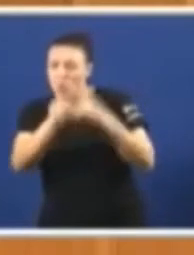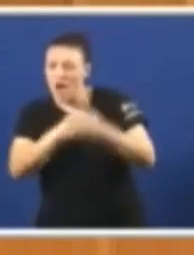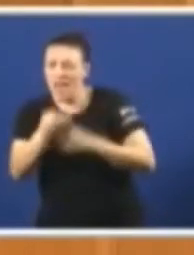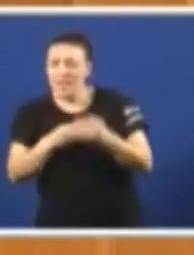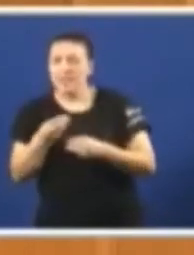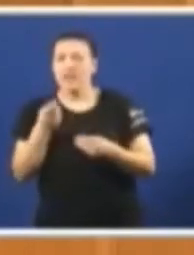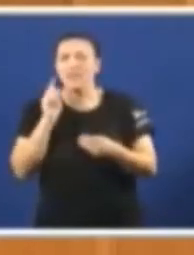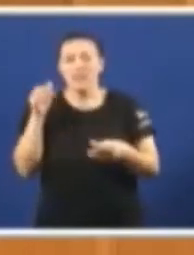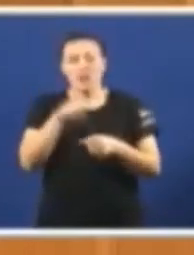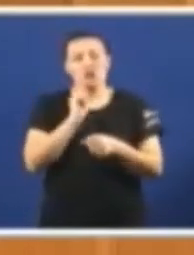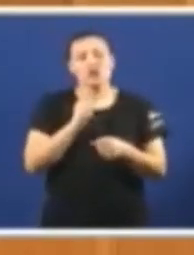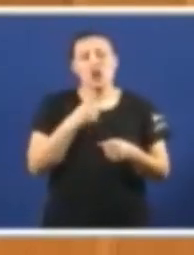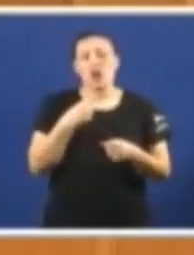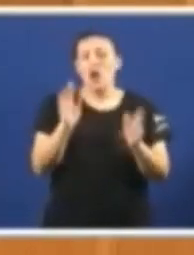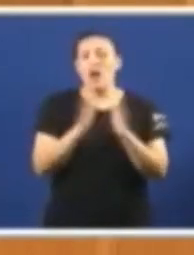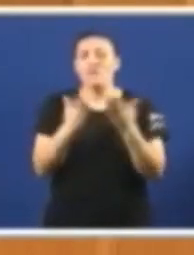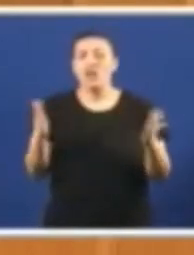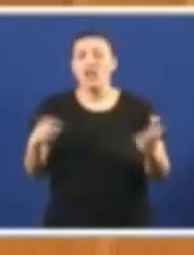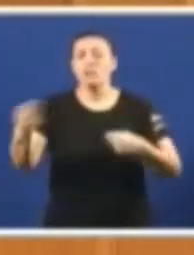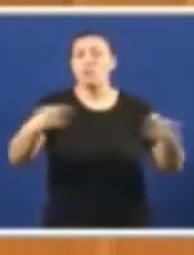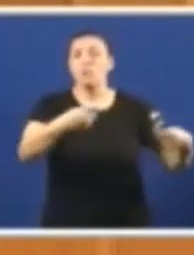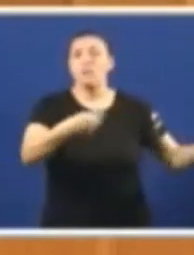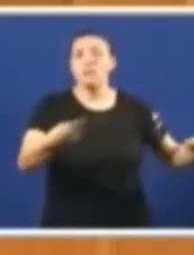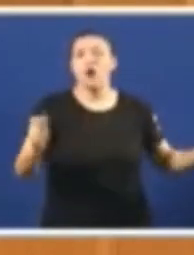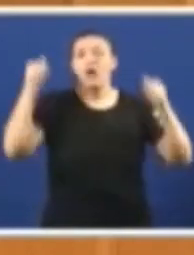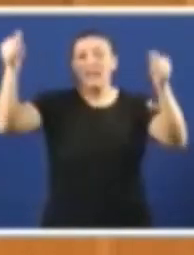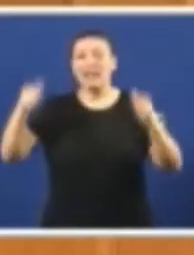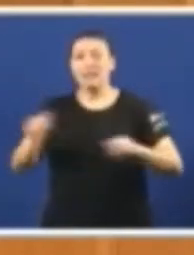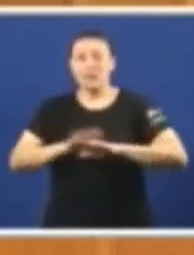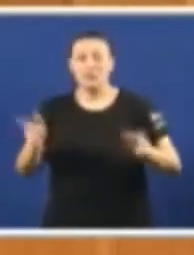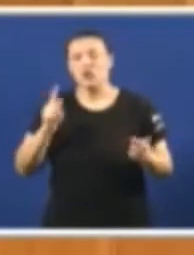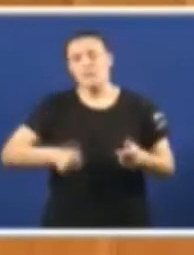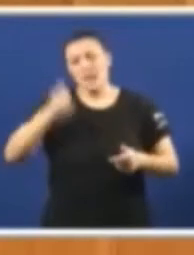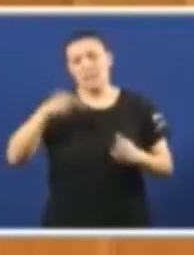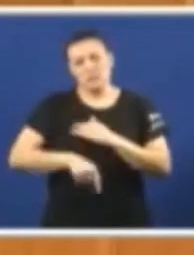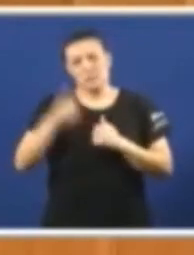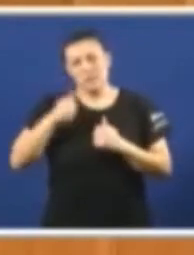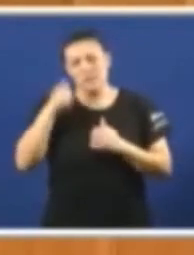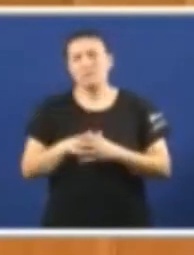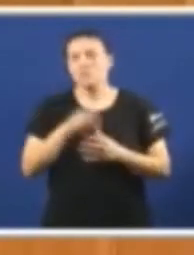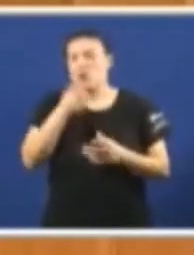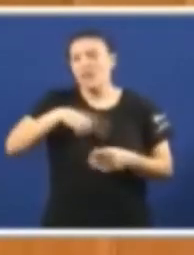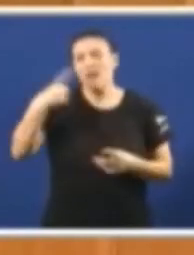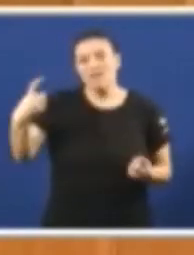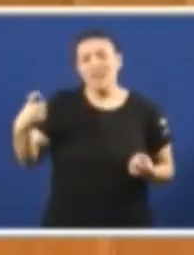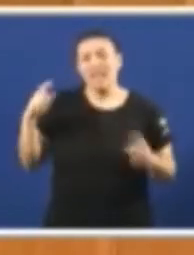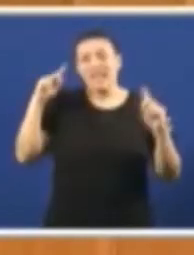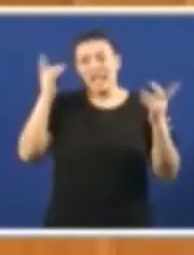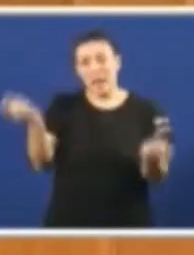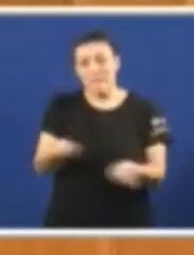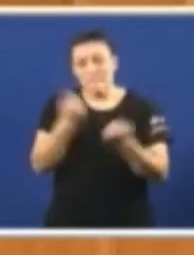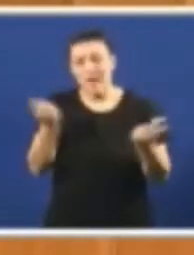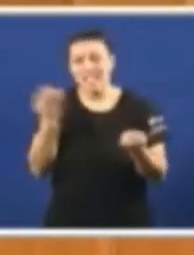únicamente un reparto de panfletos, un reparto de cartéis de maneira vertical de arriba a baixo porque necesitamos que as campañas sexan